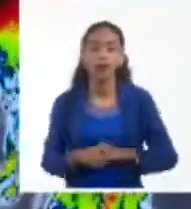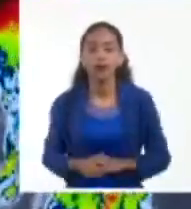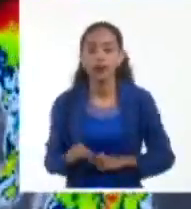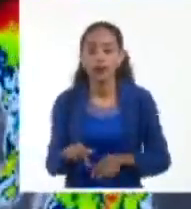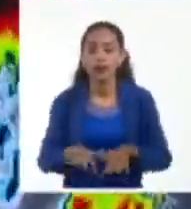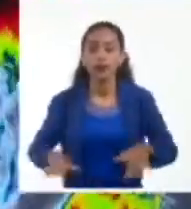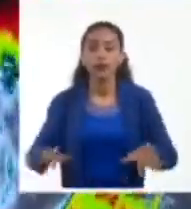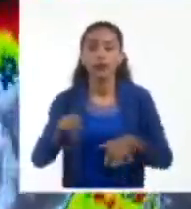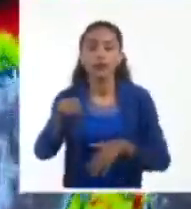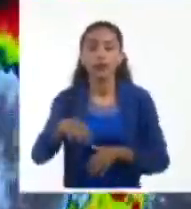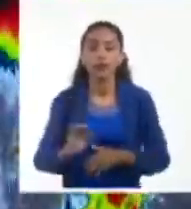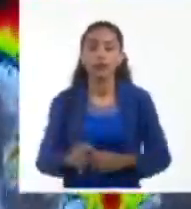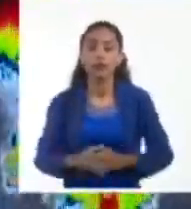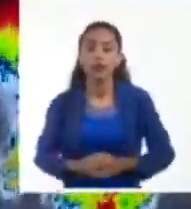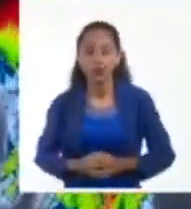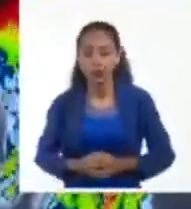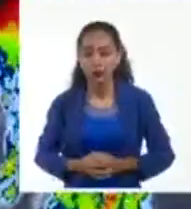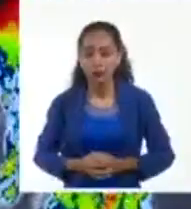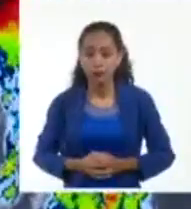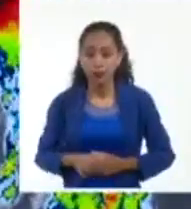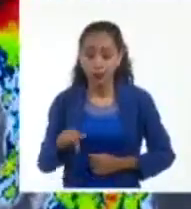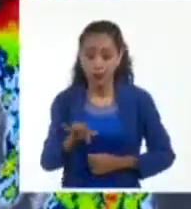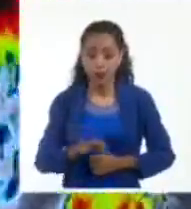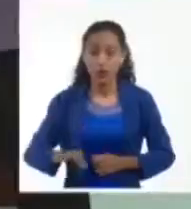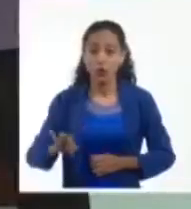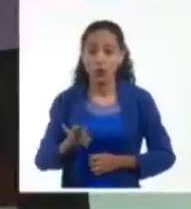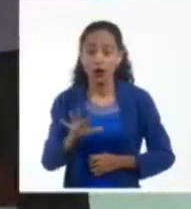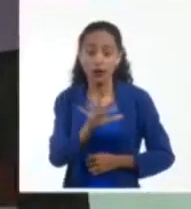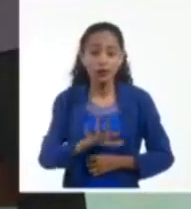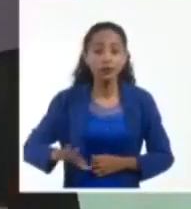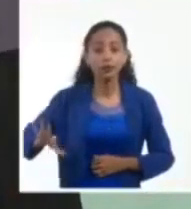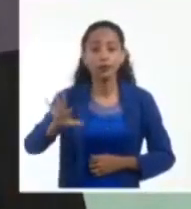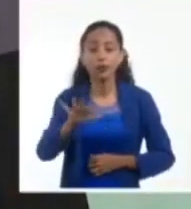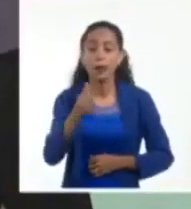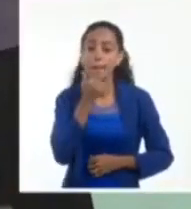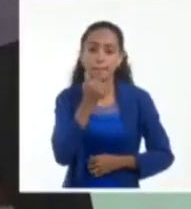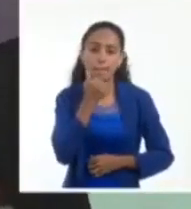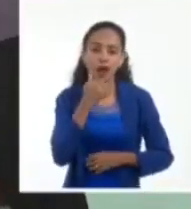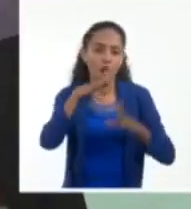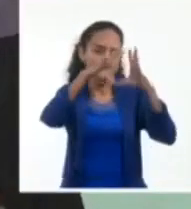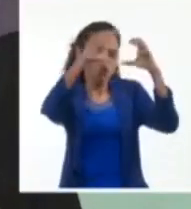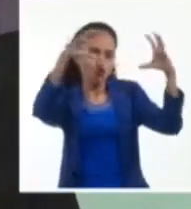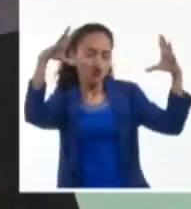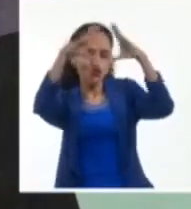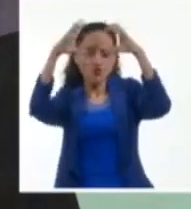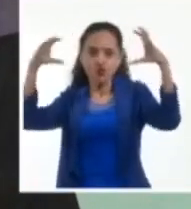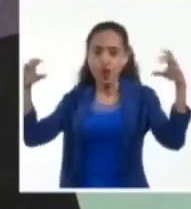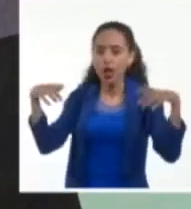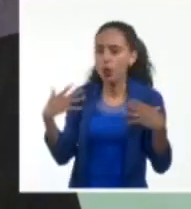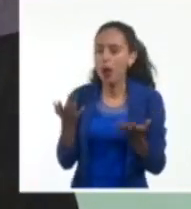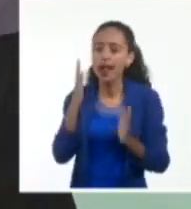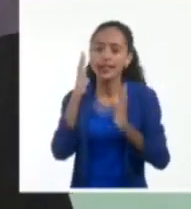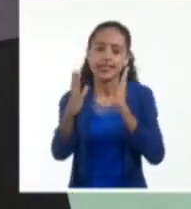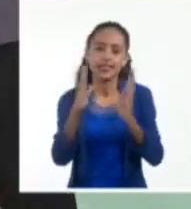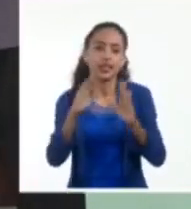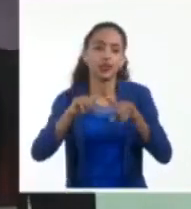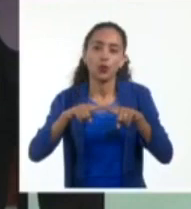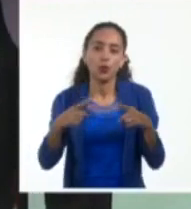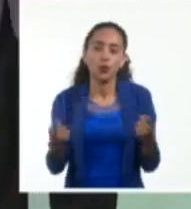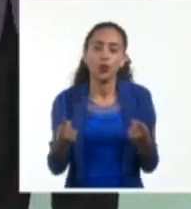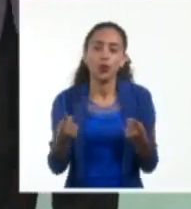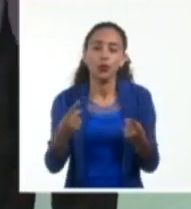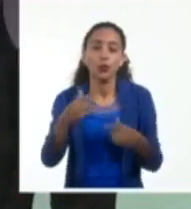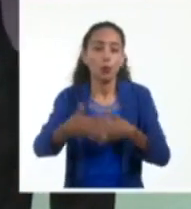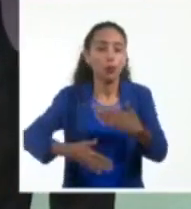se va a mantener en las próximas horas e irá concentrando el sistema más los nublados hacia su región central debido al